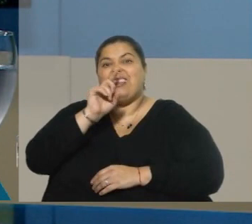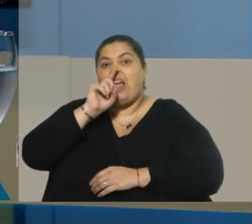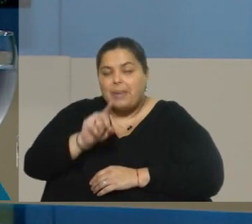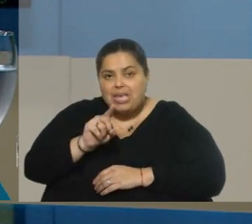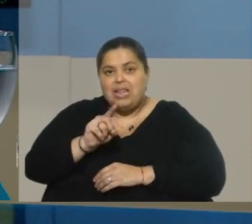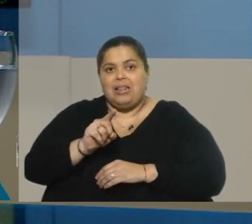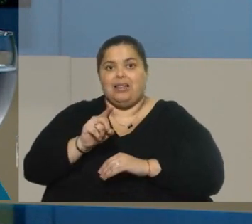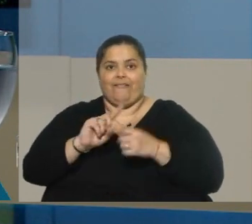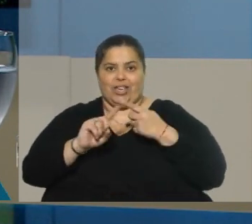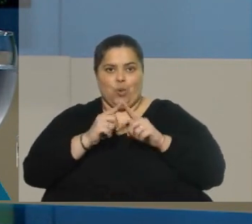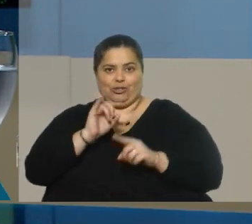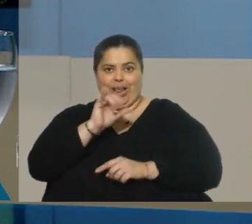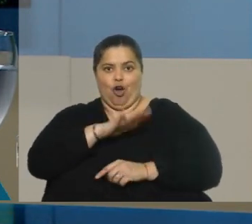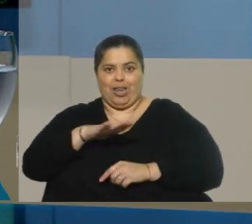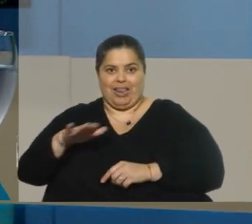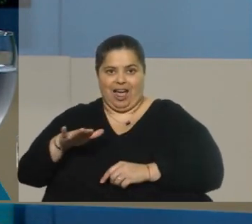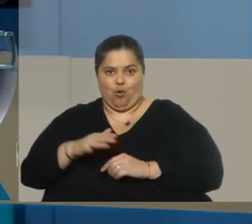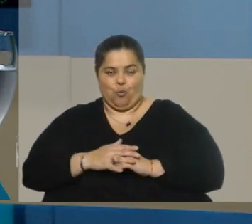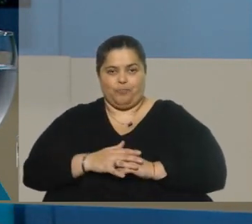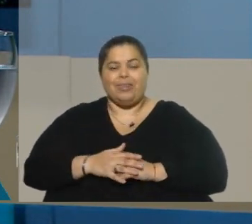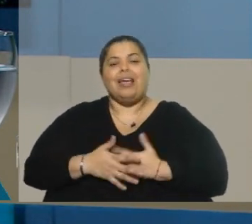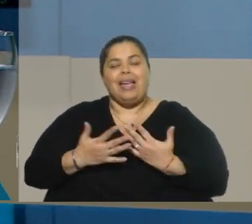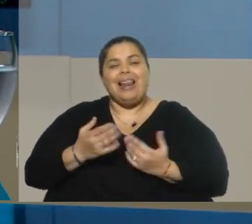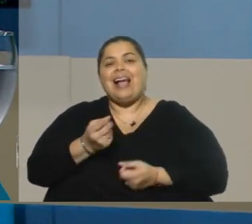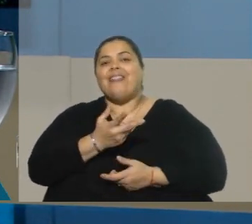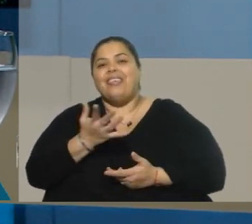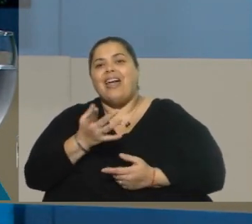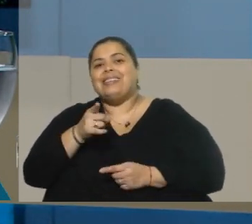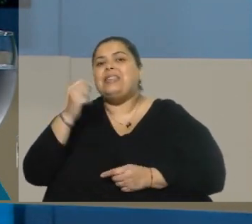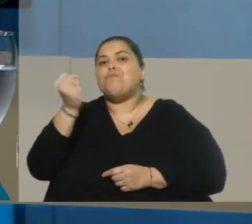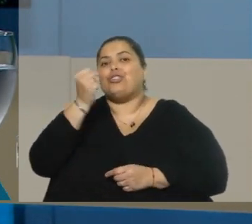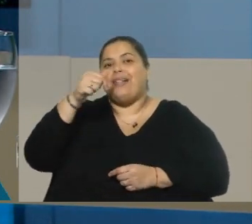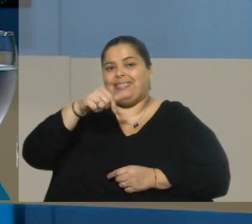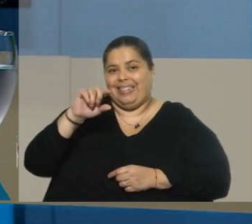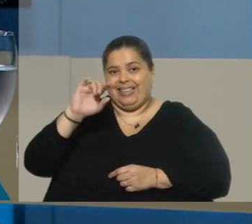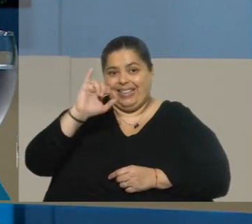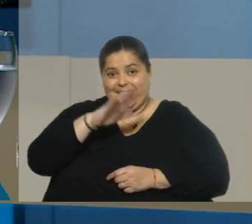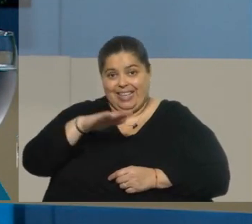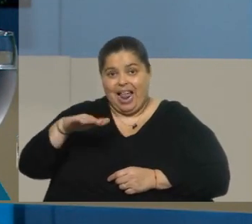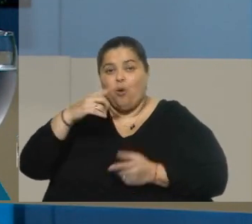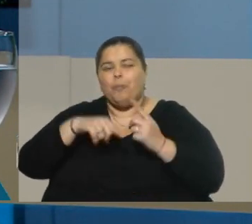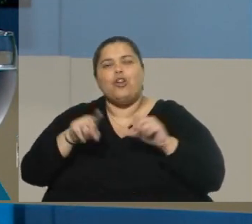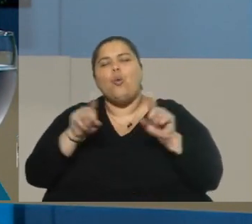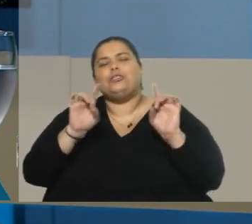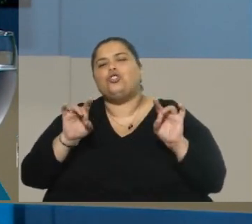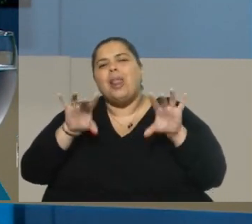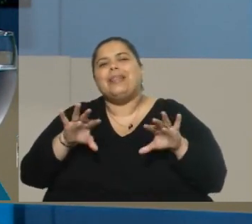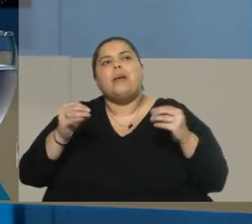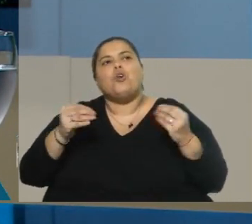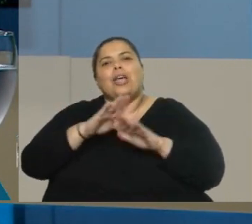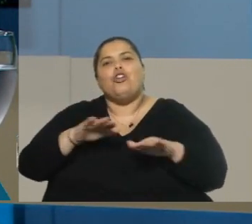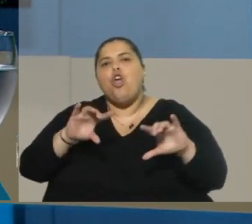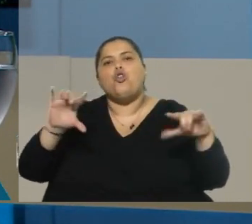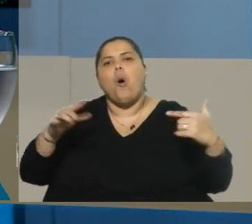Creo que el número es indicativo de la importancia del INAO, pero no necesariamente eso está asociado a una situación de amparo, de desprotección o de